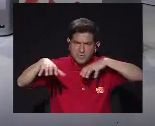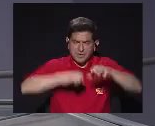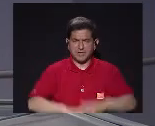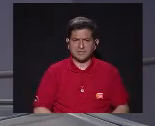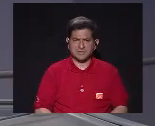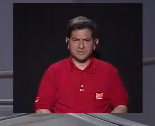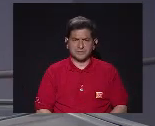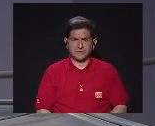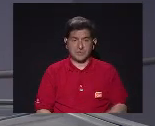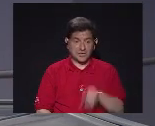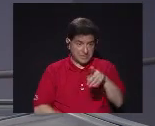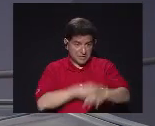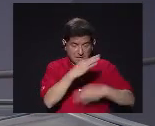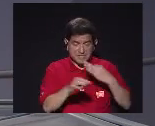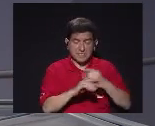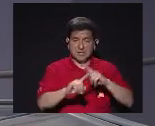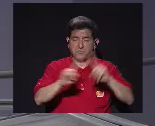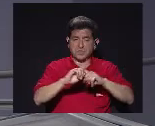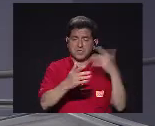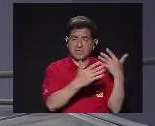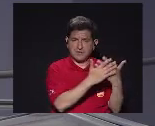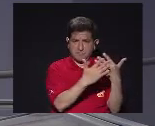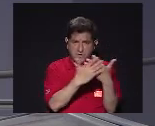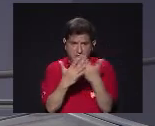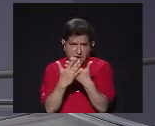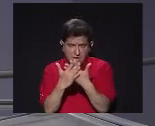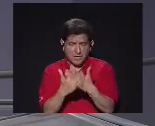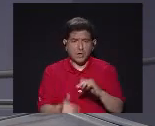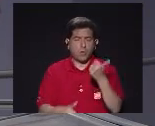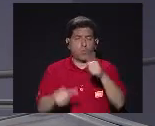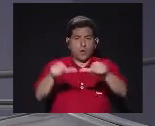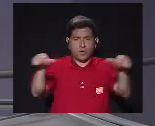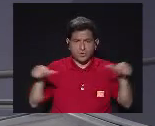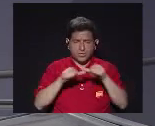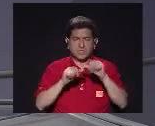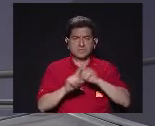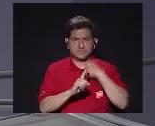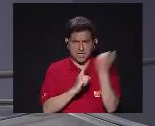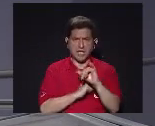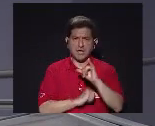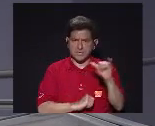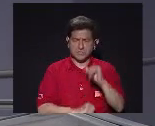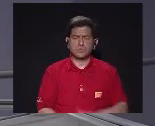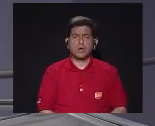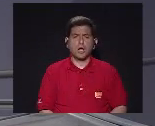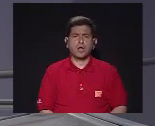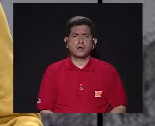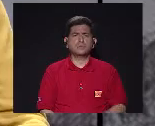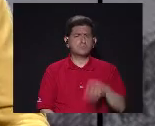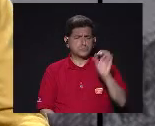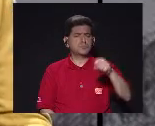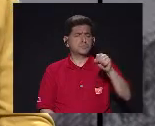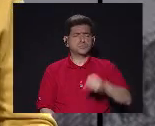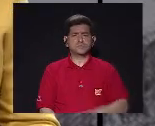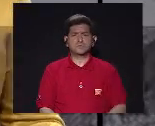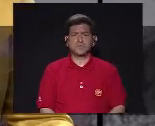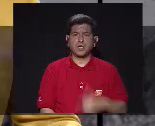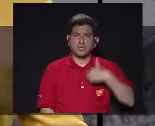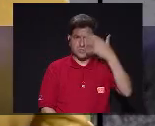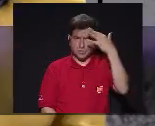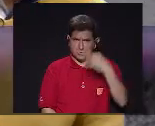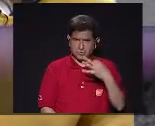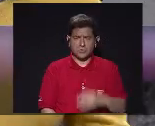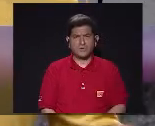tipo de actividades En nuestros centros Penitenciarios Y en otros ámbitos De la sociedad Por supuesto Claro Bueno yo creo que